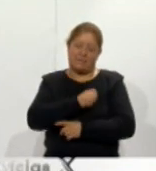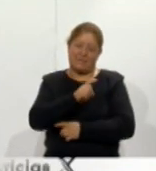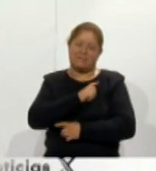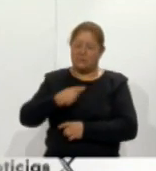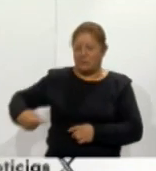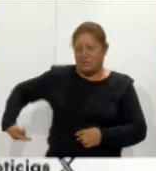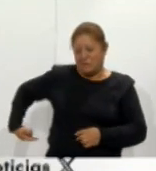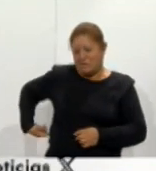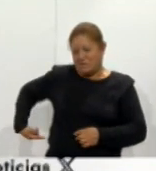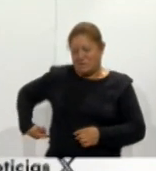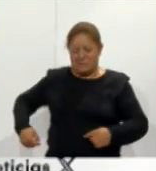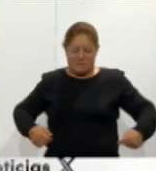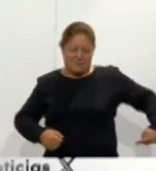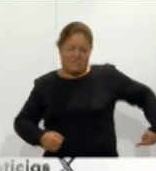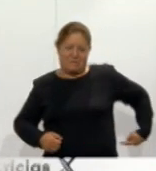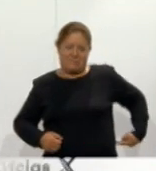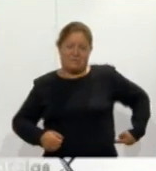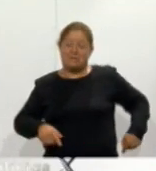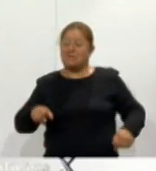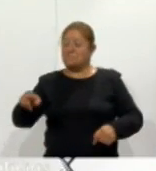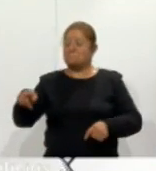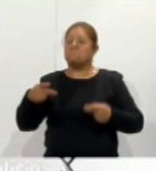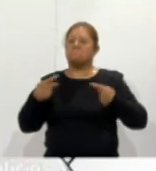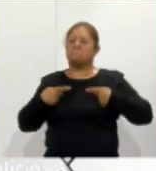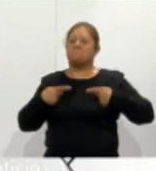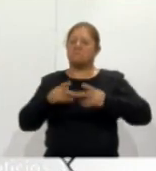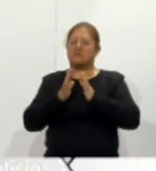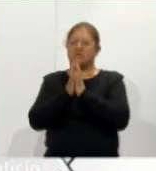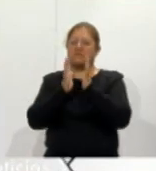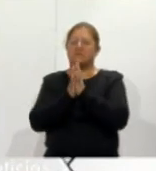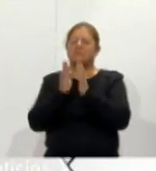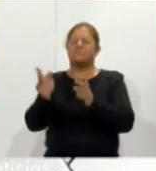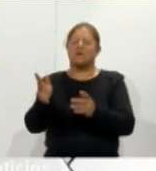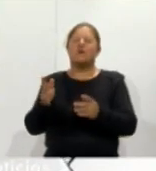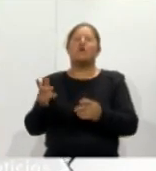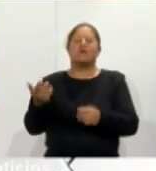tanto personal de salud como pacientes renales vea usted